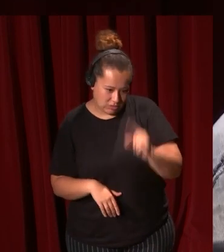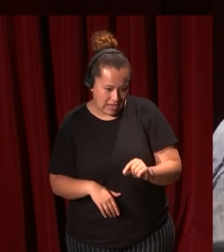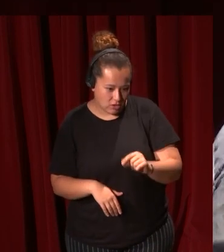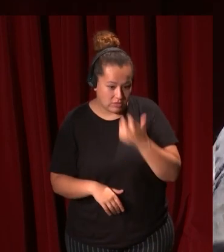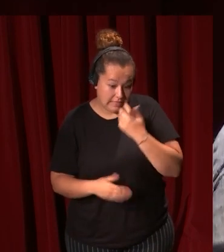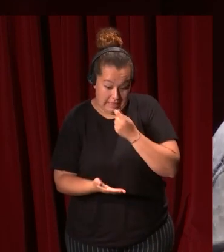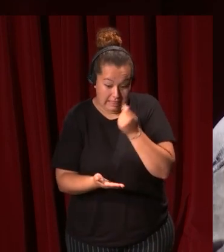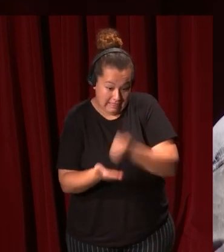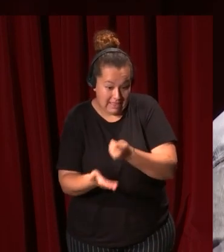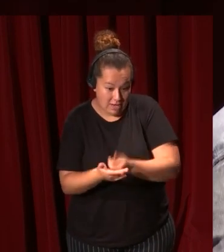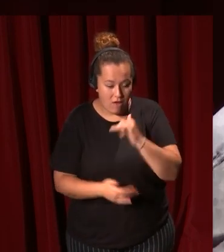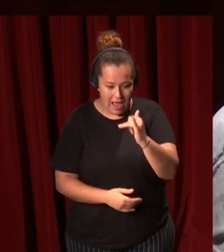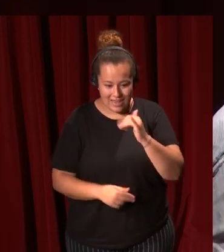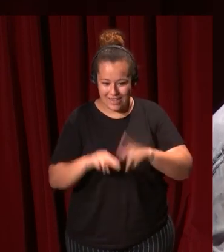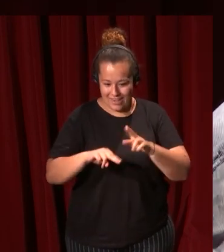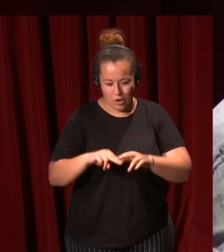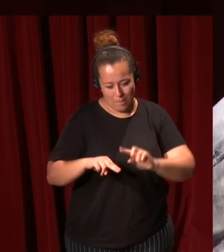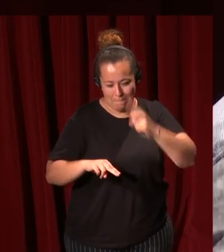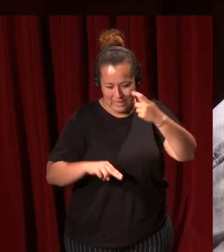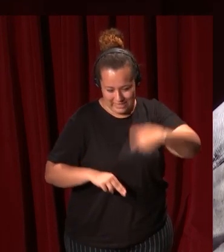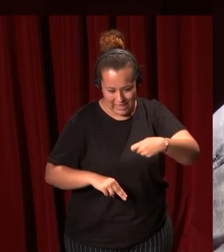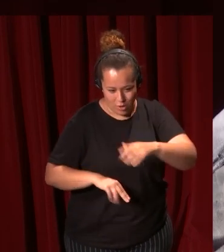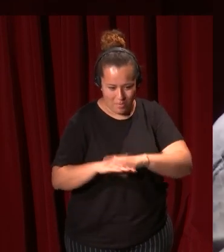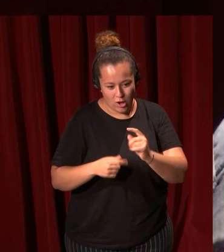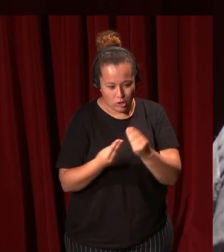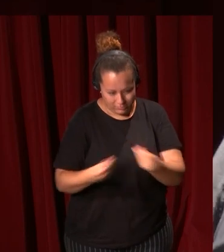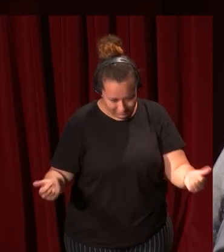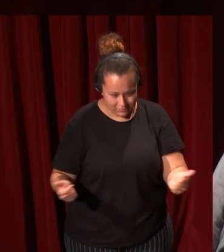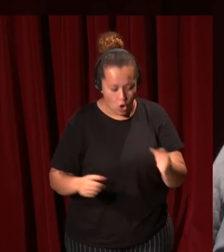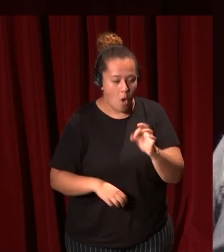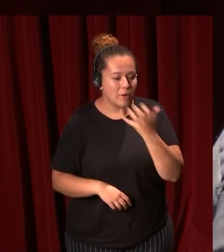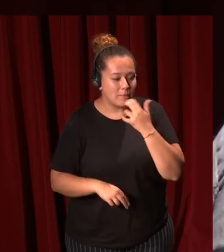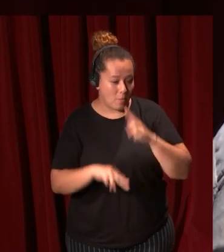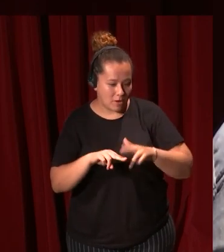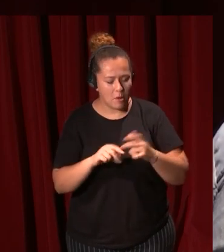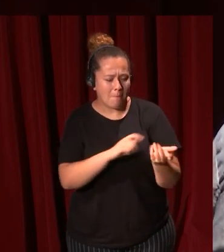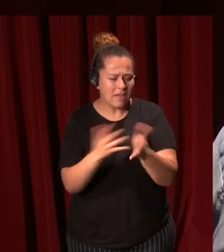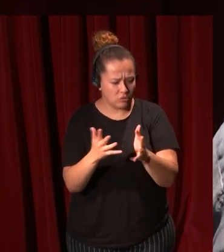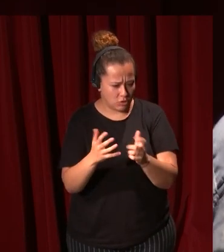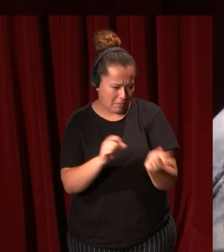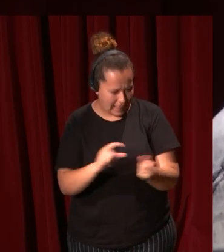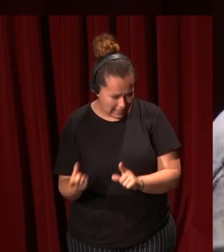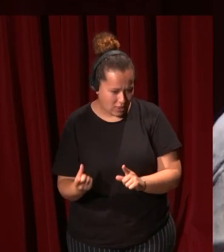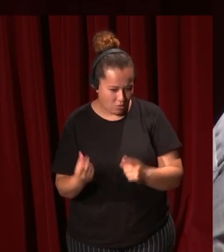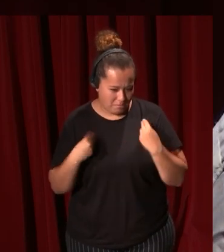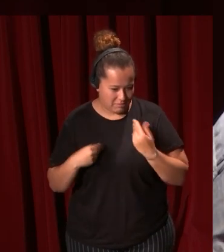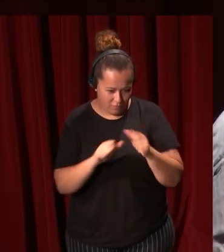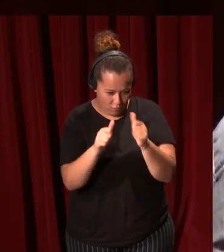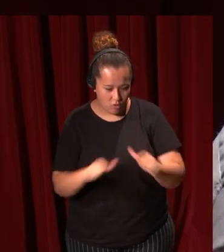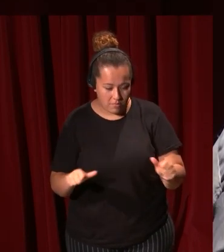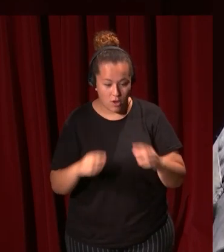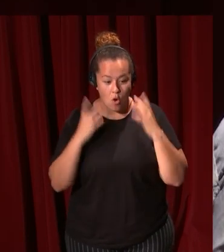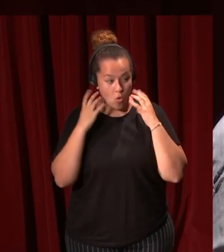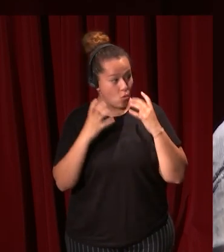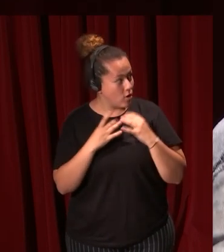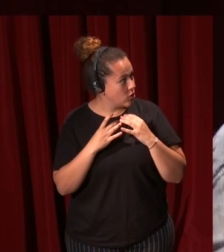dinero para que el negro se mantenga y no se vaya volviendo marrón o perdiendo intensidad, pero visten más o menos de la misma manera, con cuellos que el diccionario